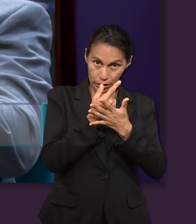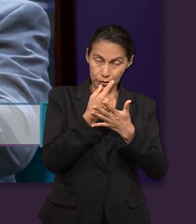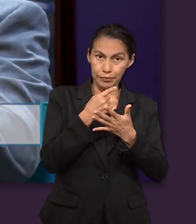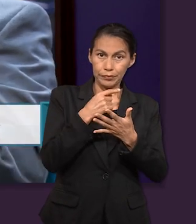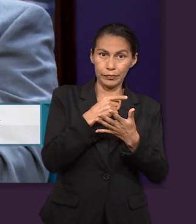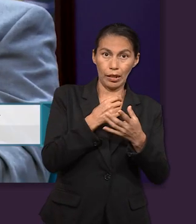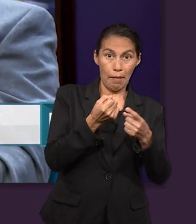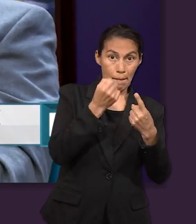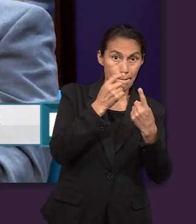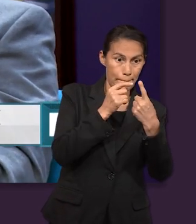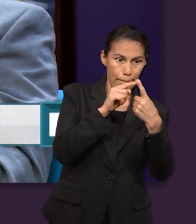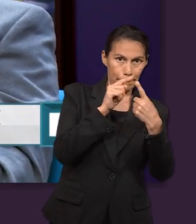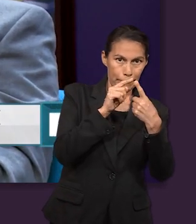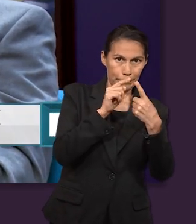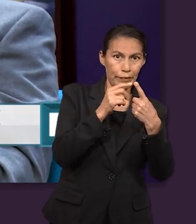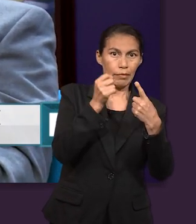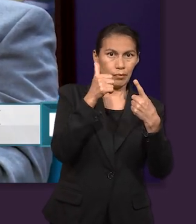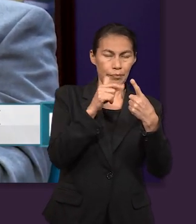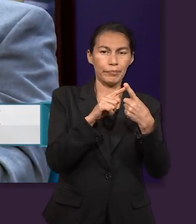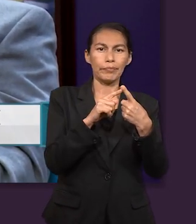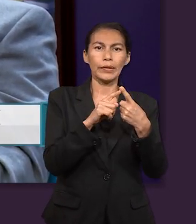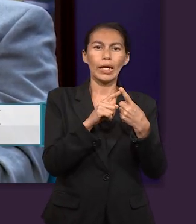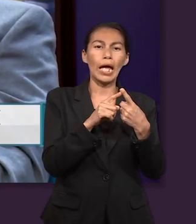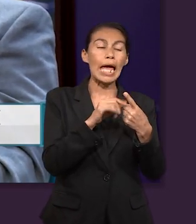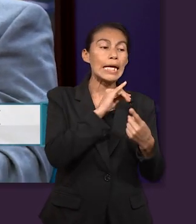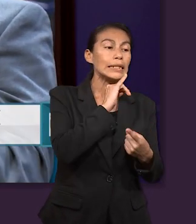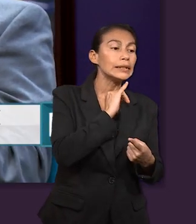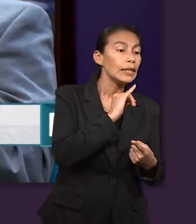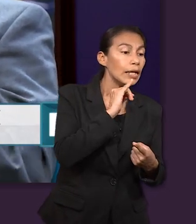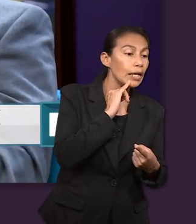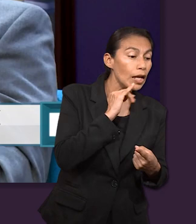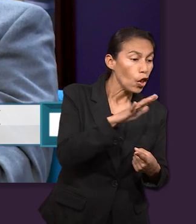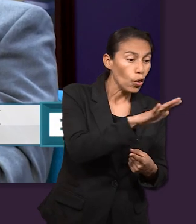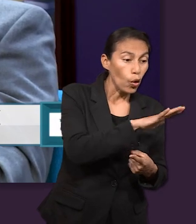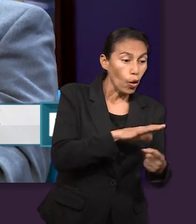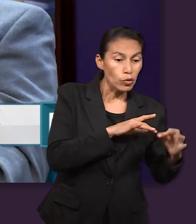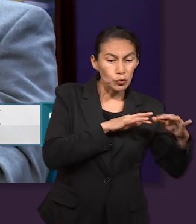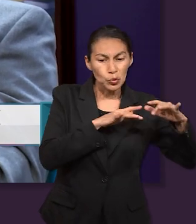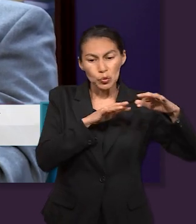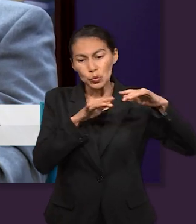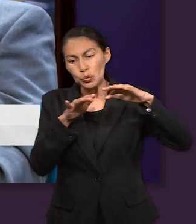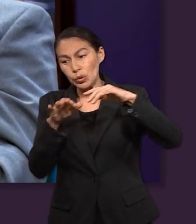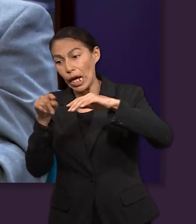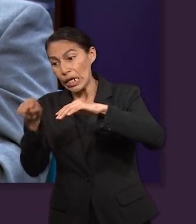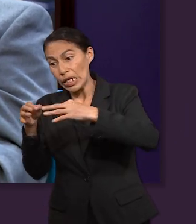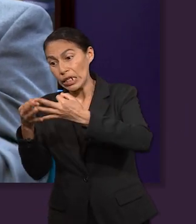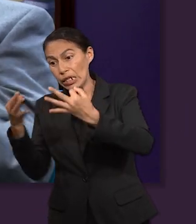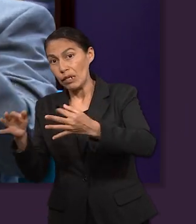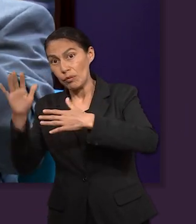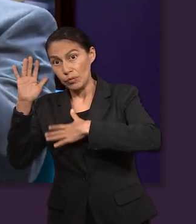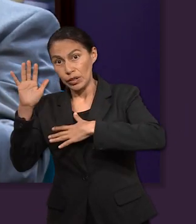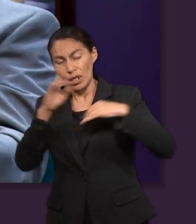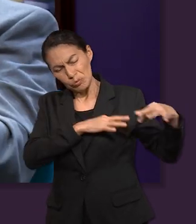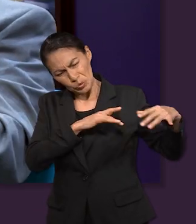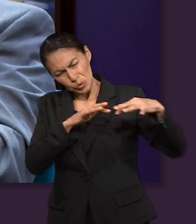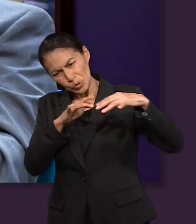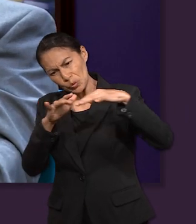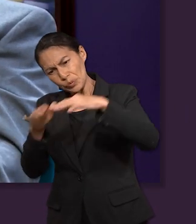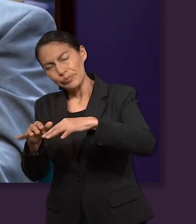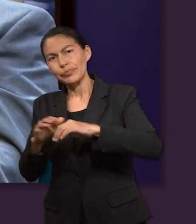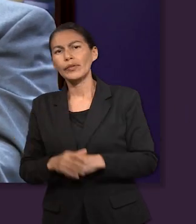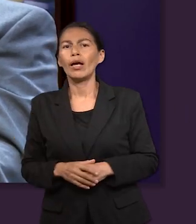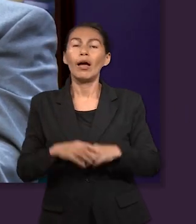las tres esperanzas. Quiero compartirte la primera. La primera esperanza es que Israel regrese a la tierra prometida. Moisés, que es el que está